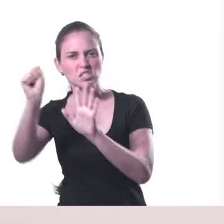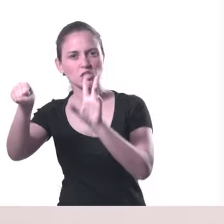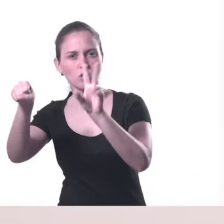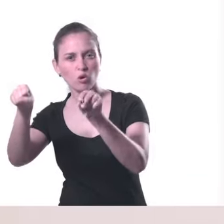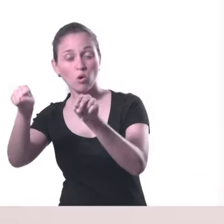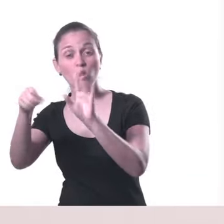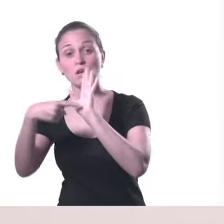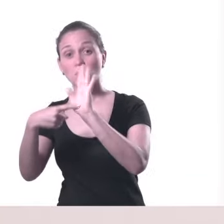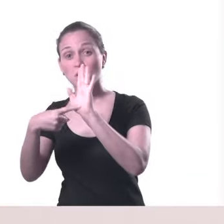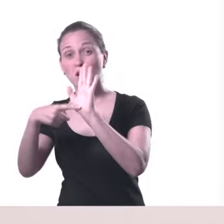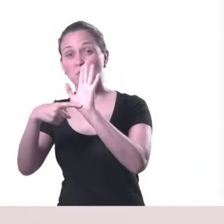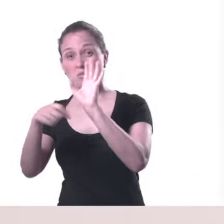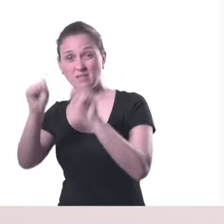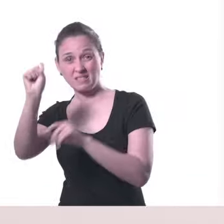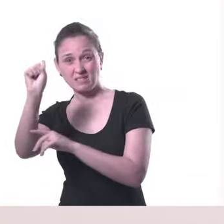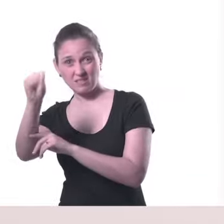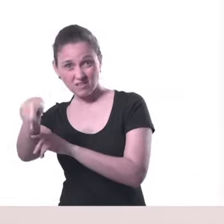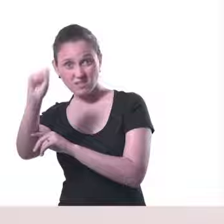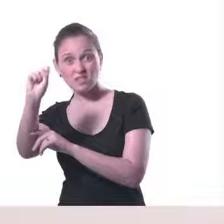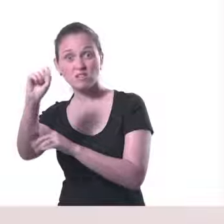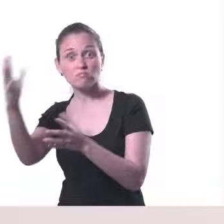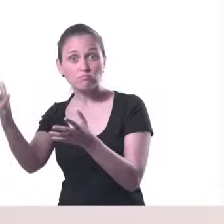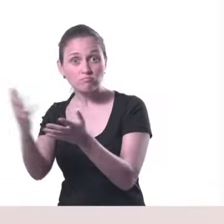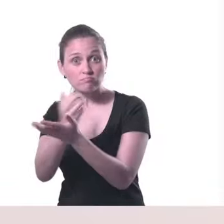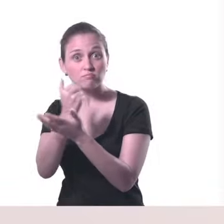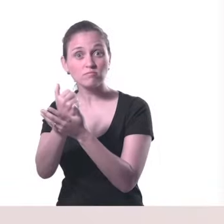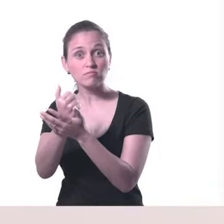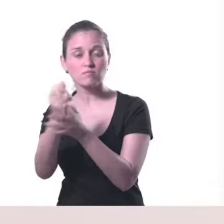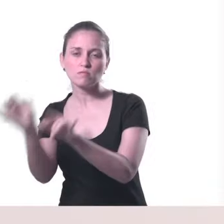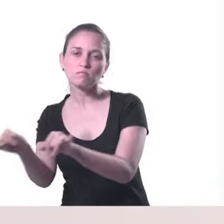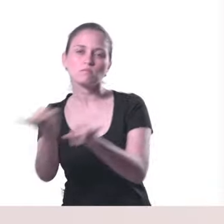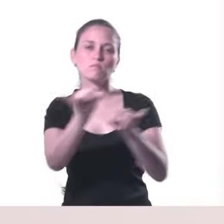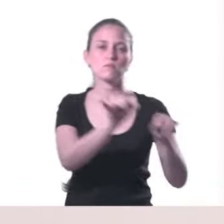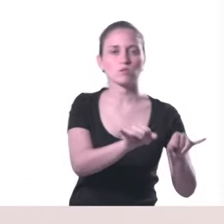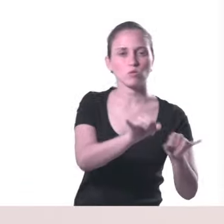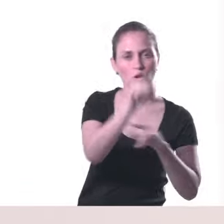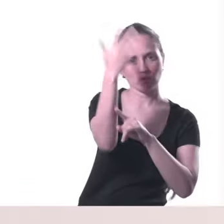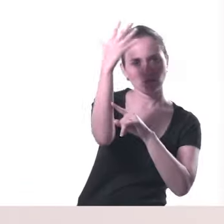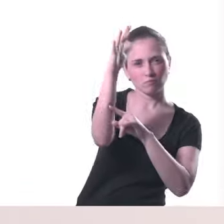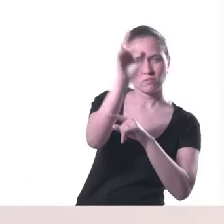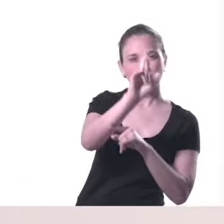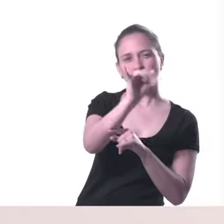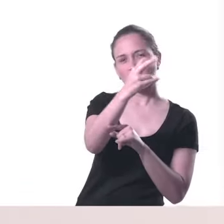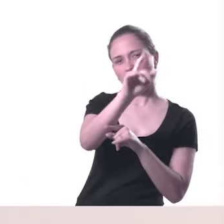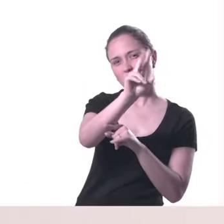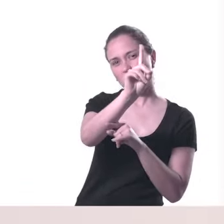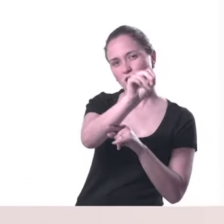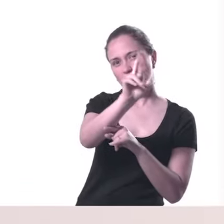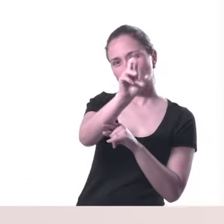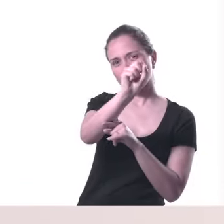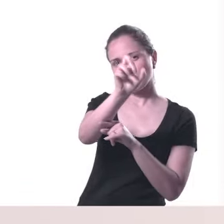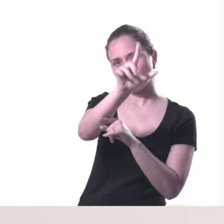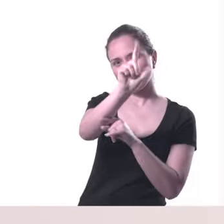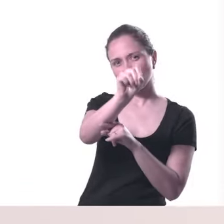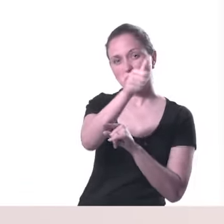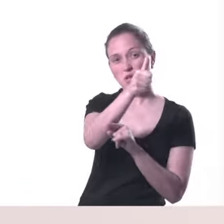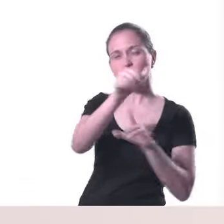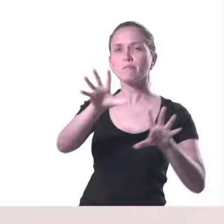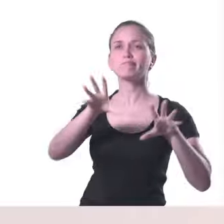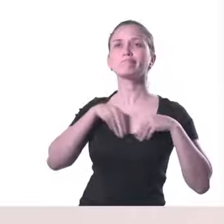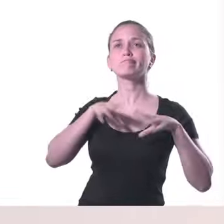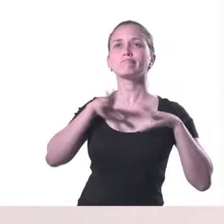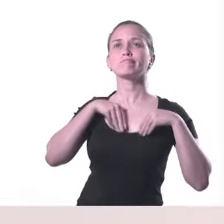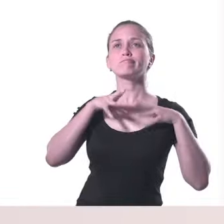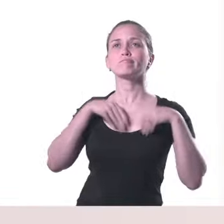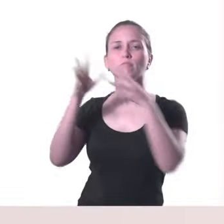defenderla. Y al igual que Ricardo Rosselló, se doblega ante la Junta. Frente a la sumisión colonial y a la entrega similista, llegó